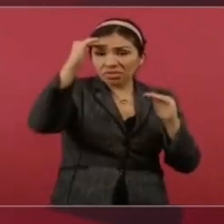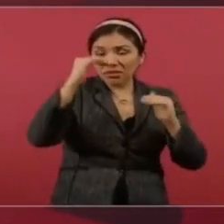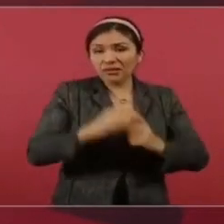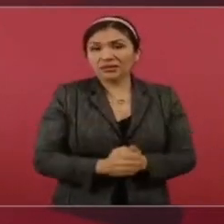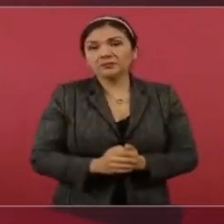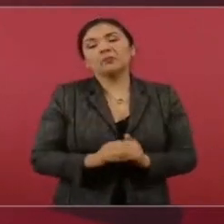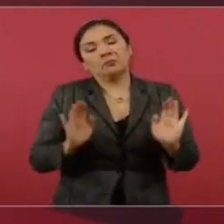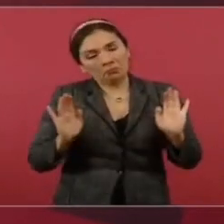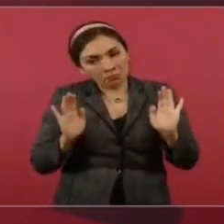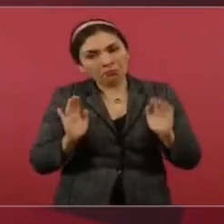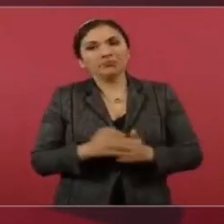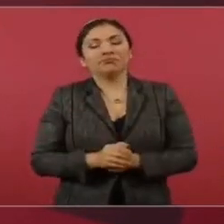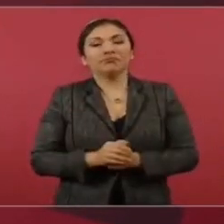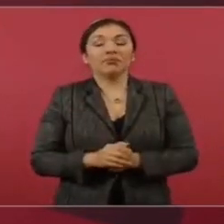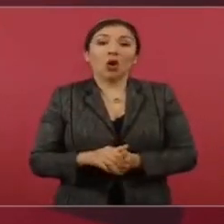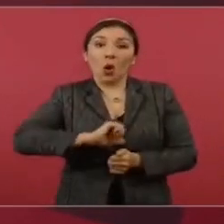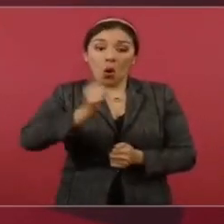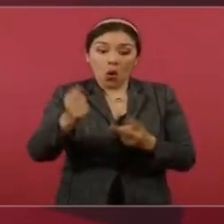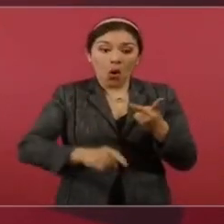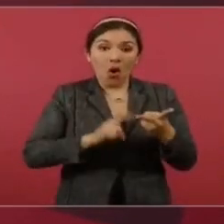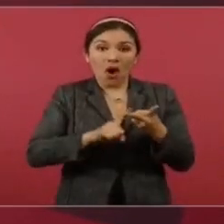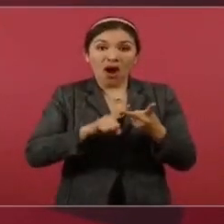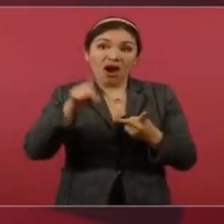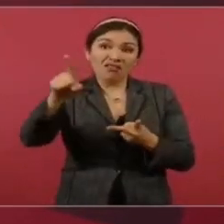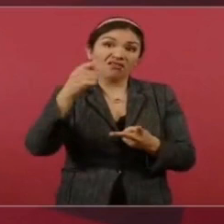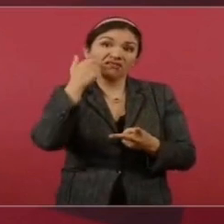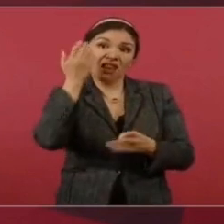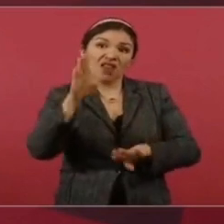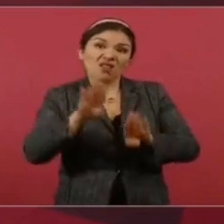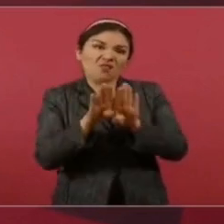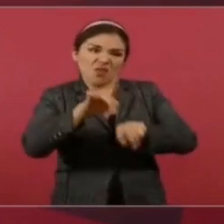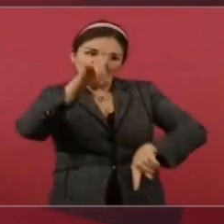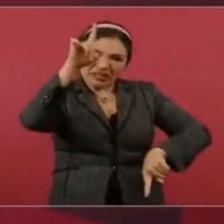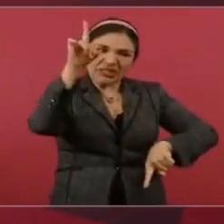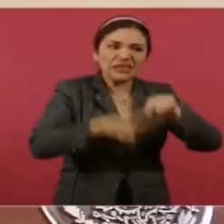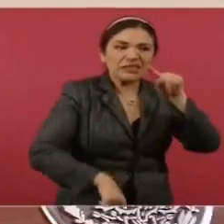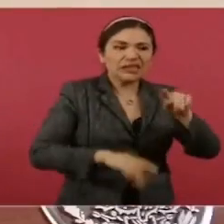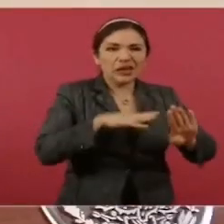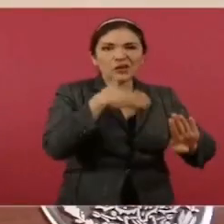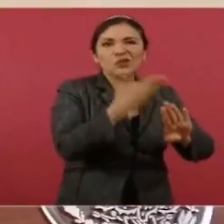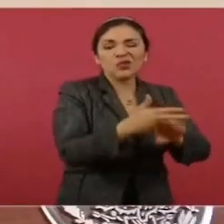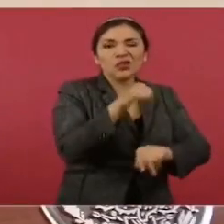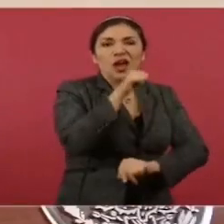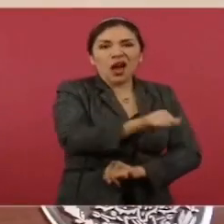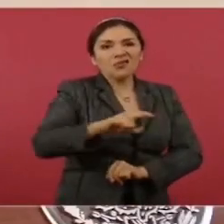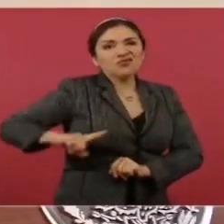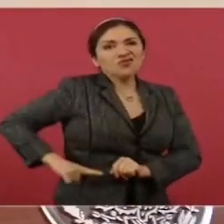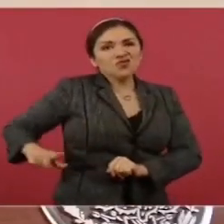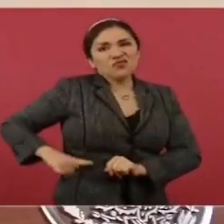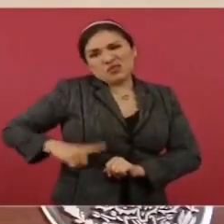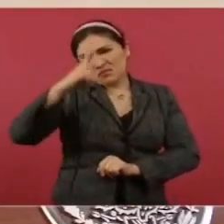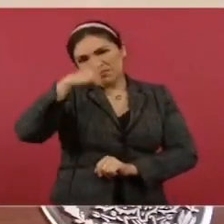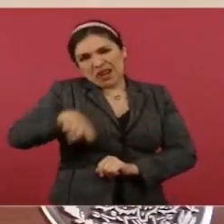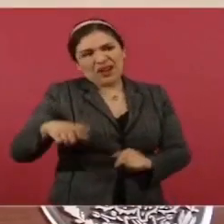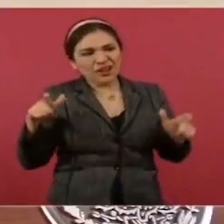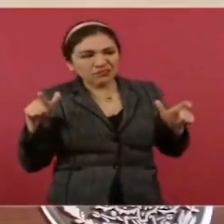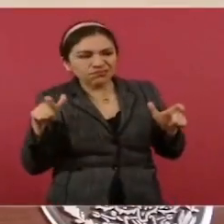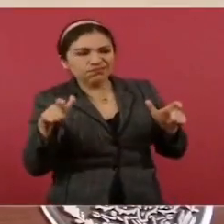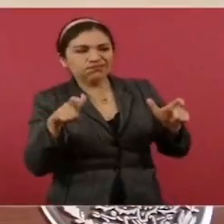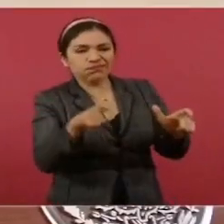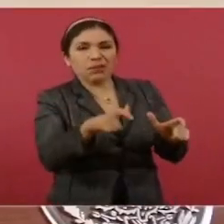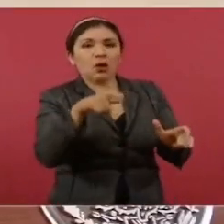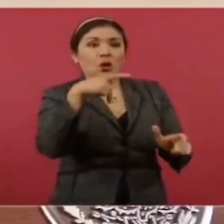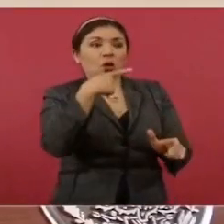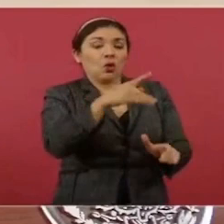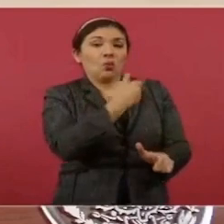es ya querer dar un golpe de Estado neutralizando al Poder